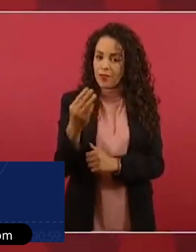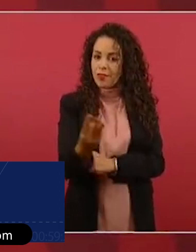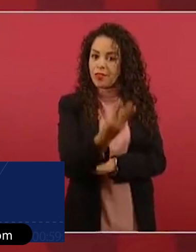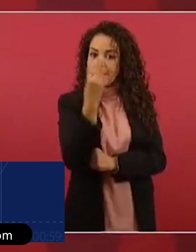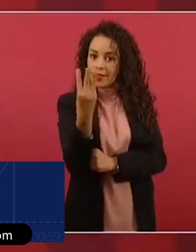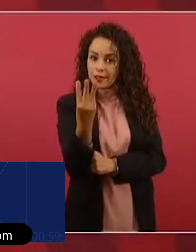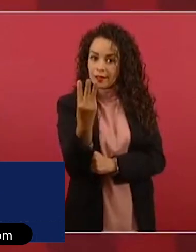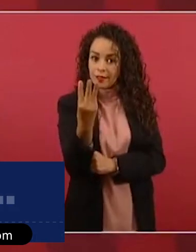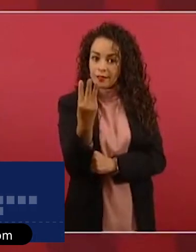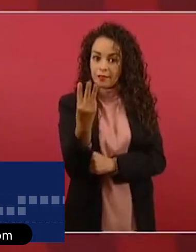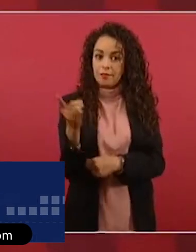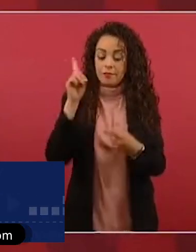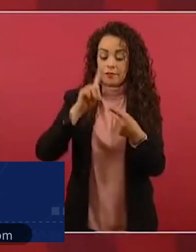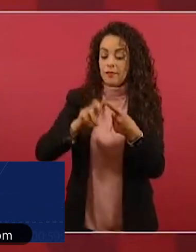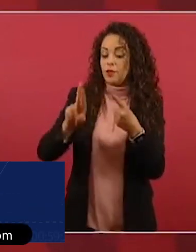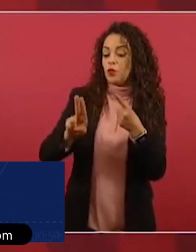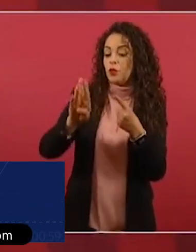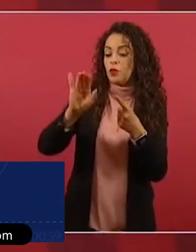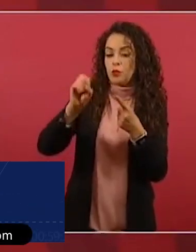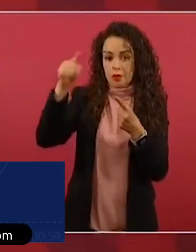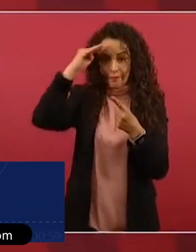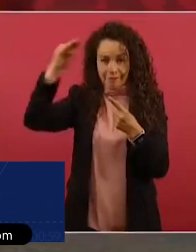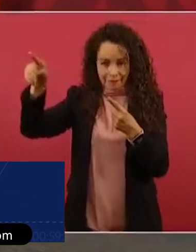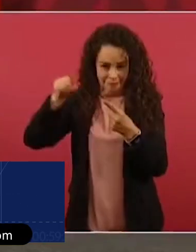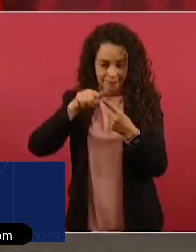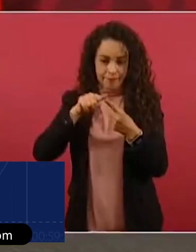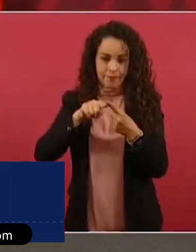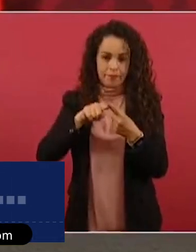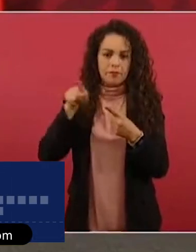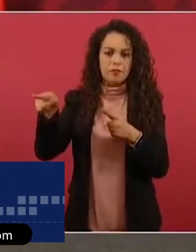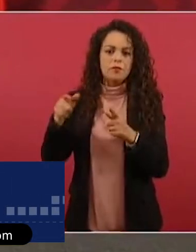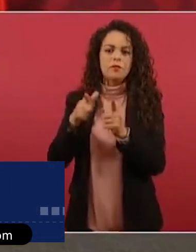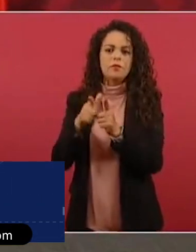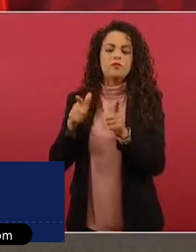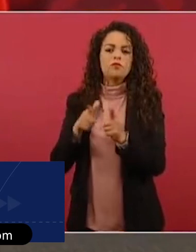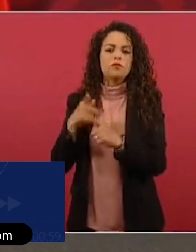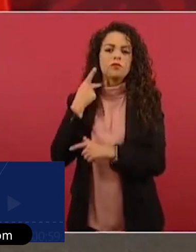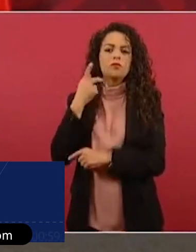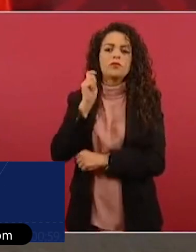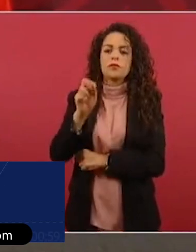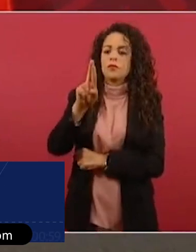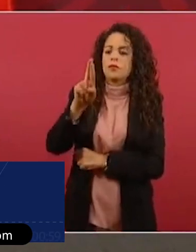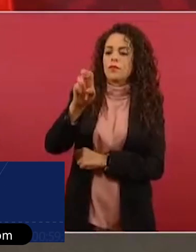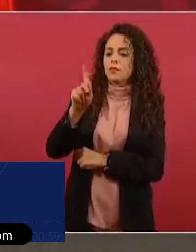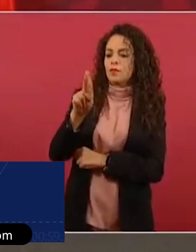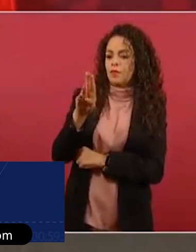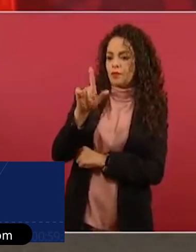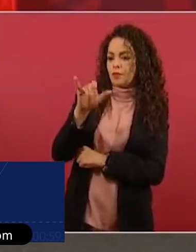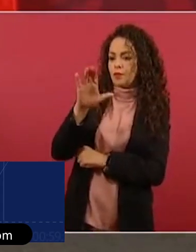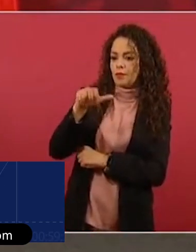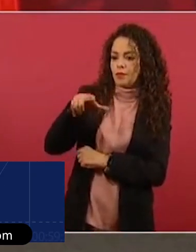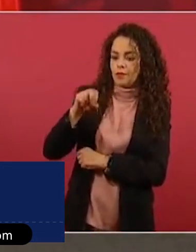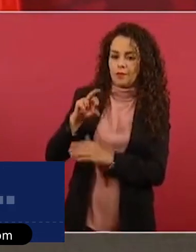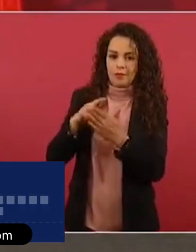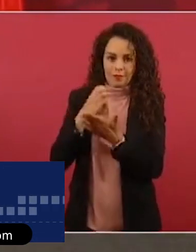Es este señor Rubio, que este pertenece al Partido Republicano, así es, ¿verdad? Sí.